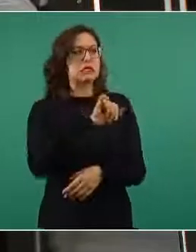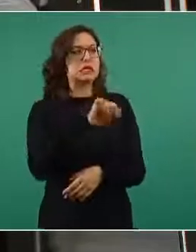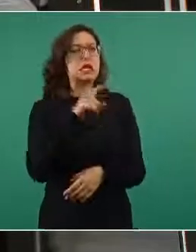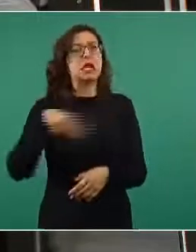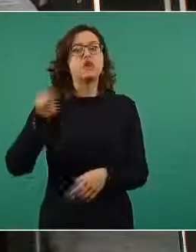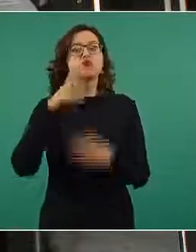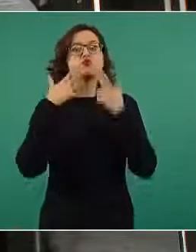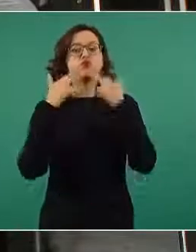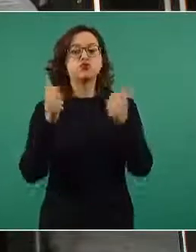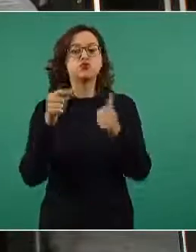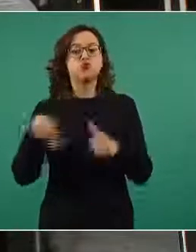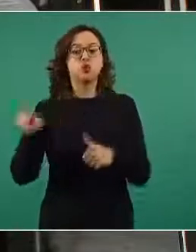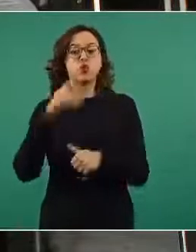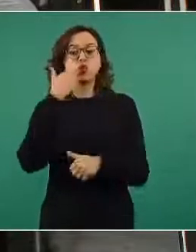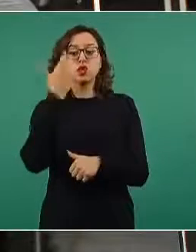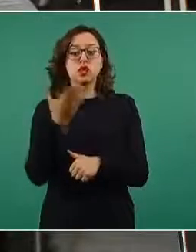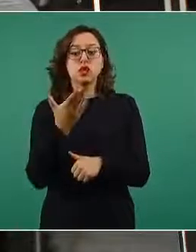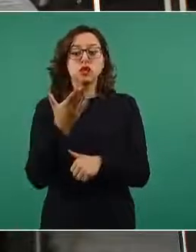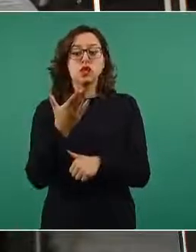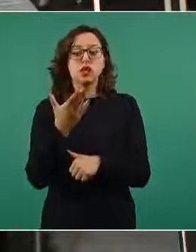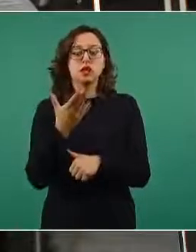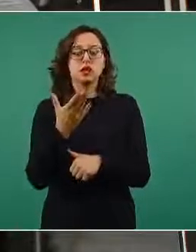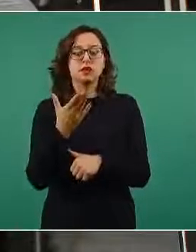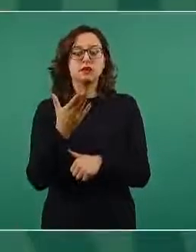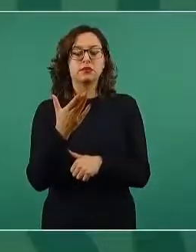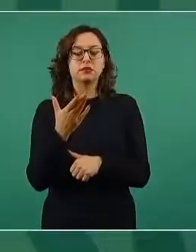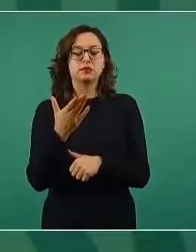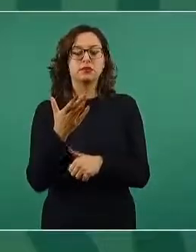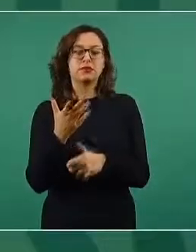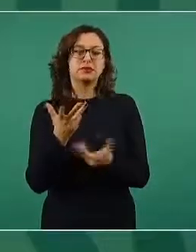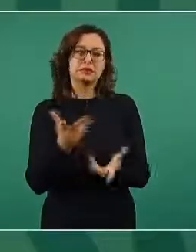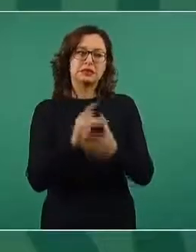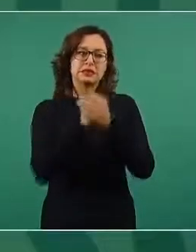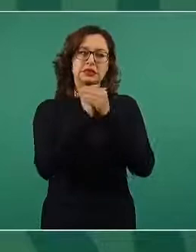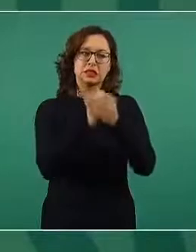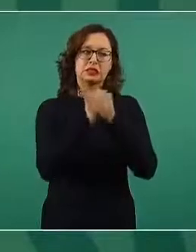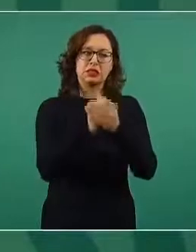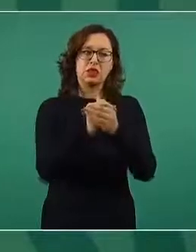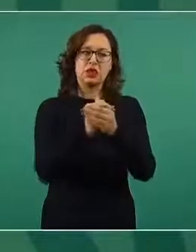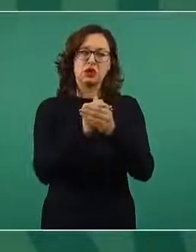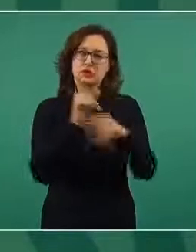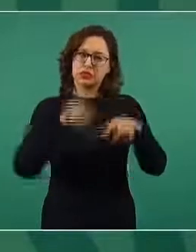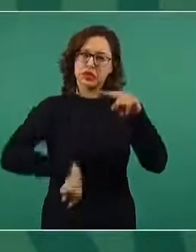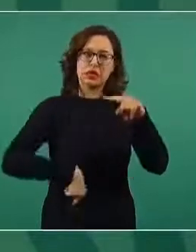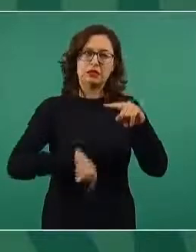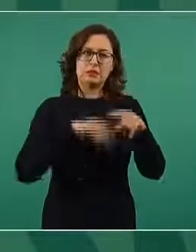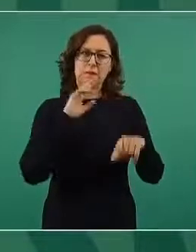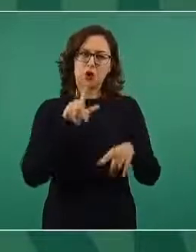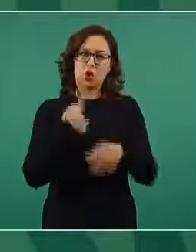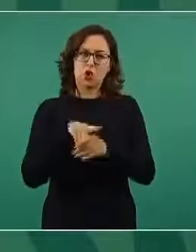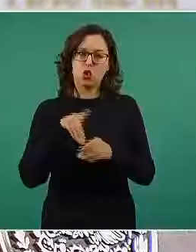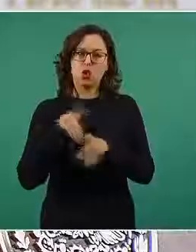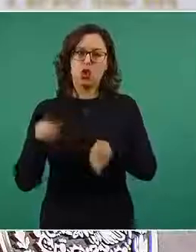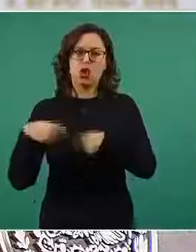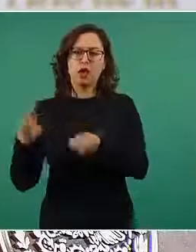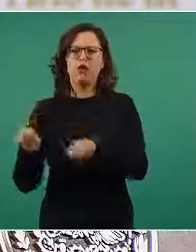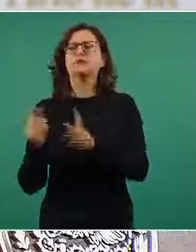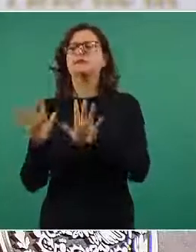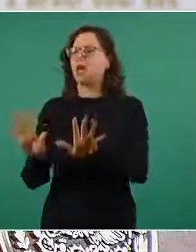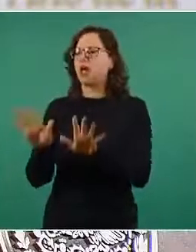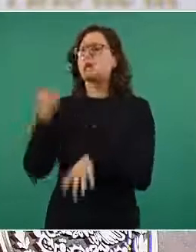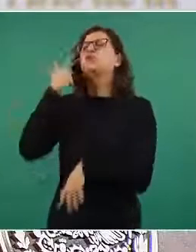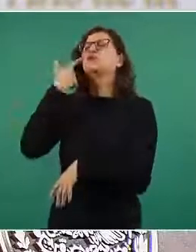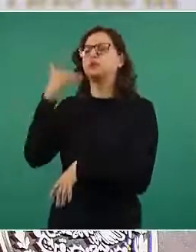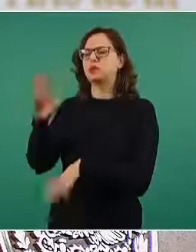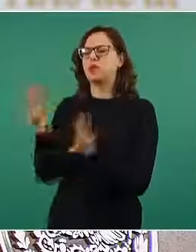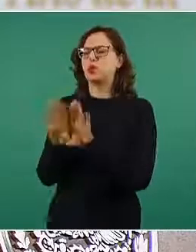o sea, podría salir del sorteo que va a haber. Eso hay que verlo, porque ya está muy avanzado, pero hay formas